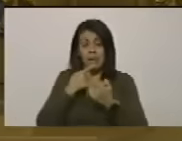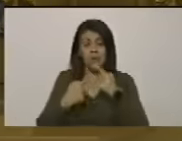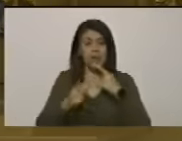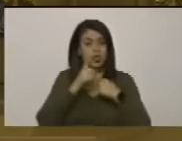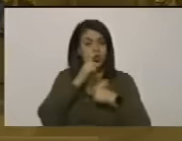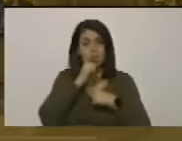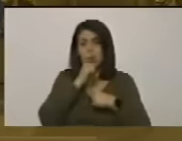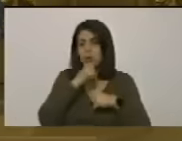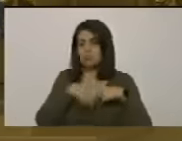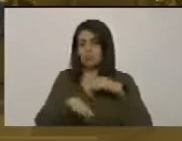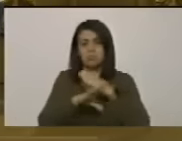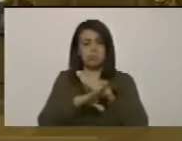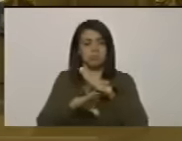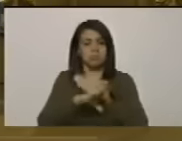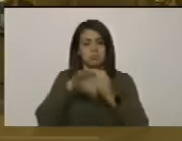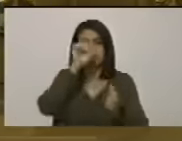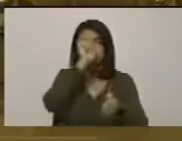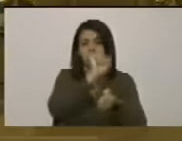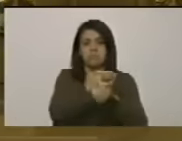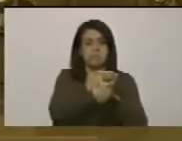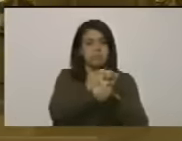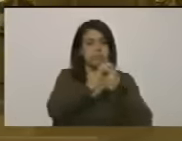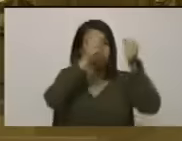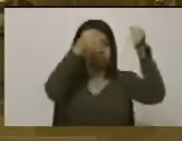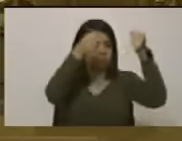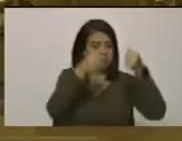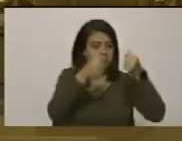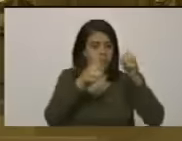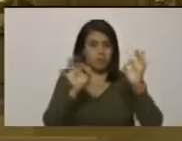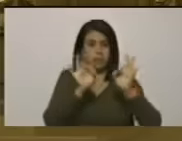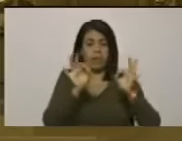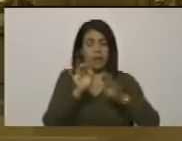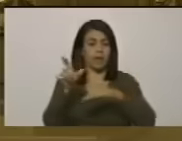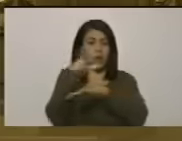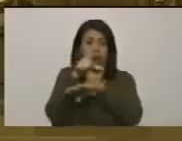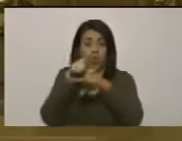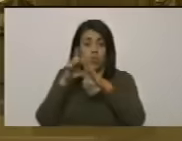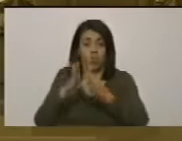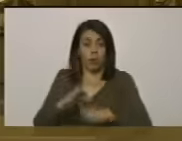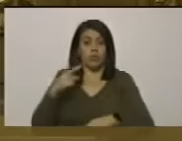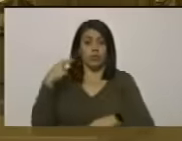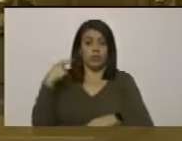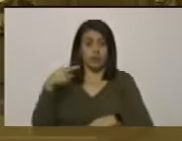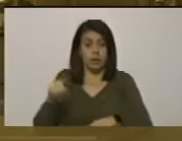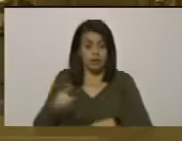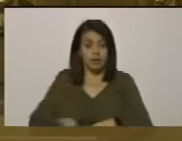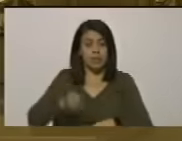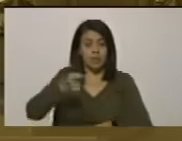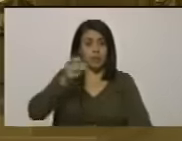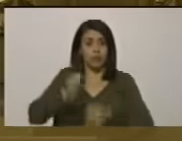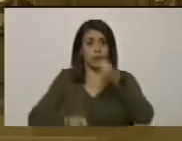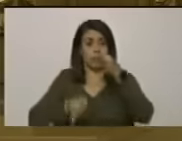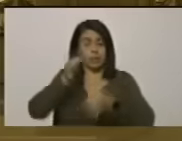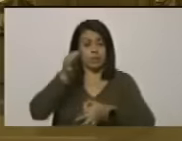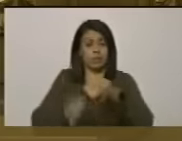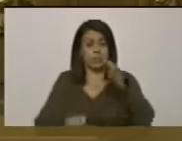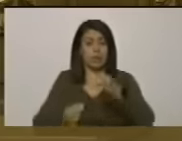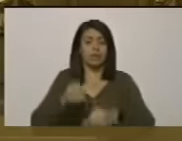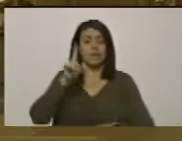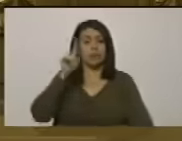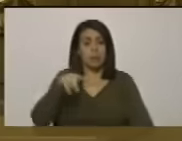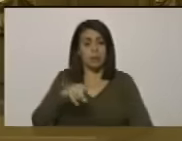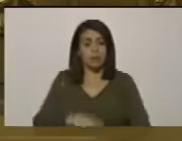hay todavía un preso el gobierno tiene el tribunal supremo de justicia